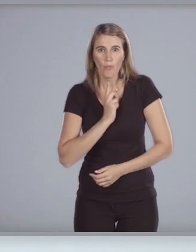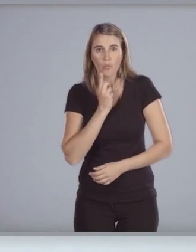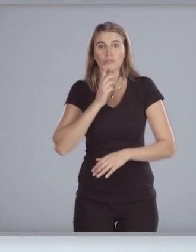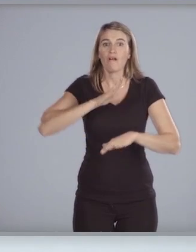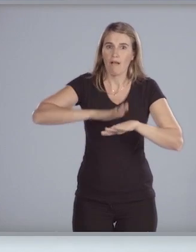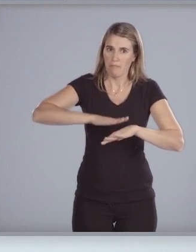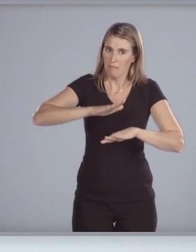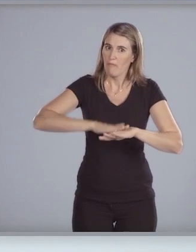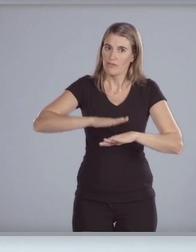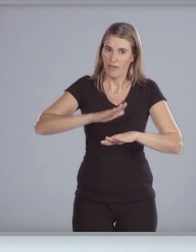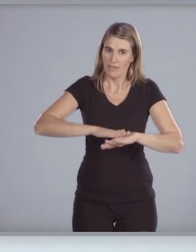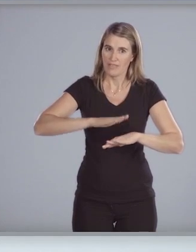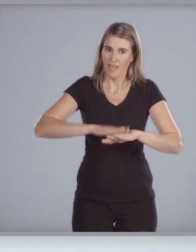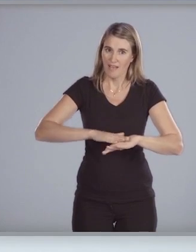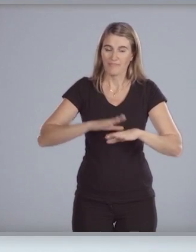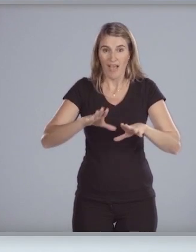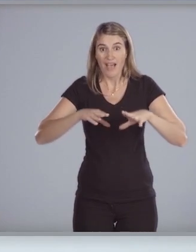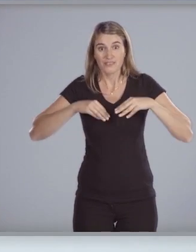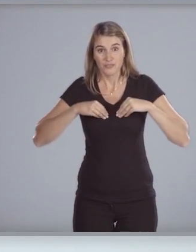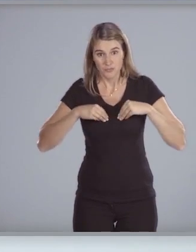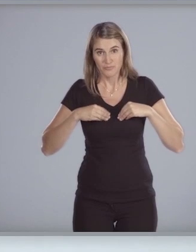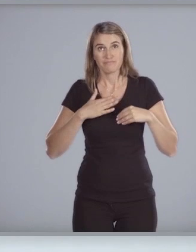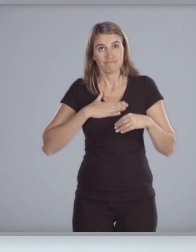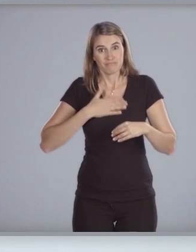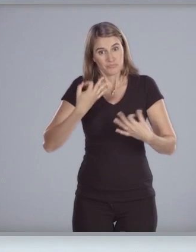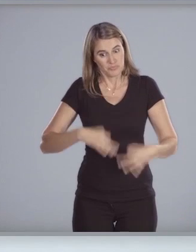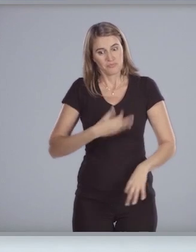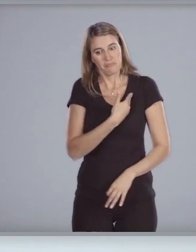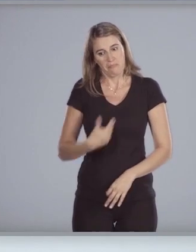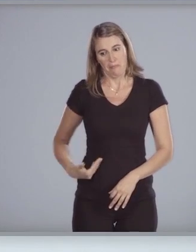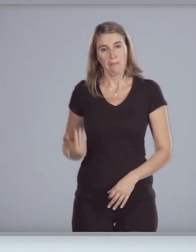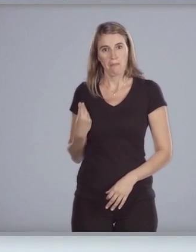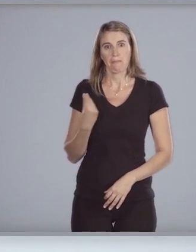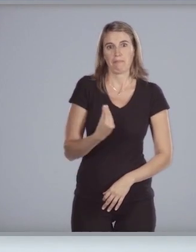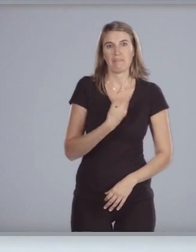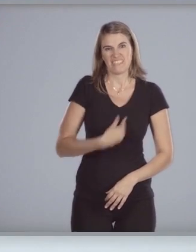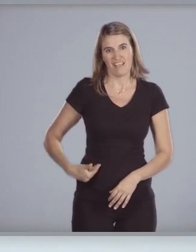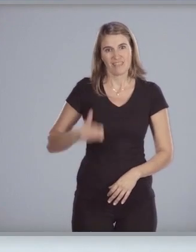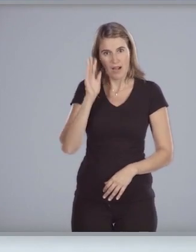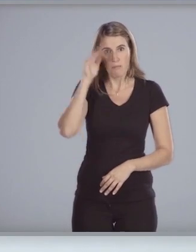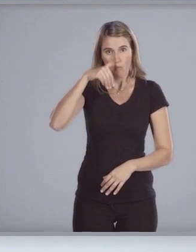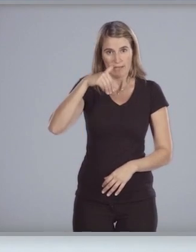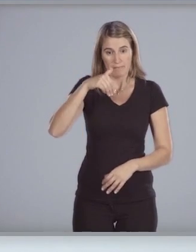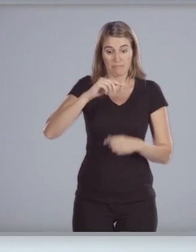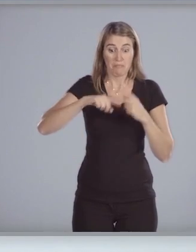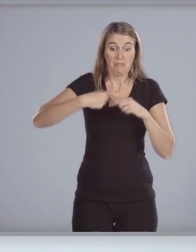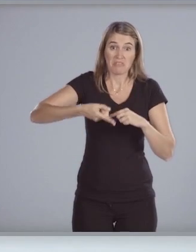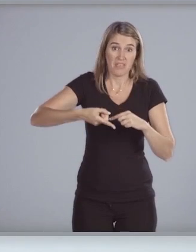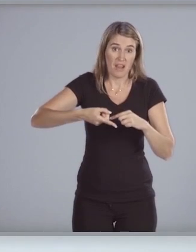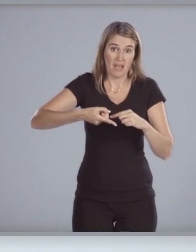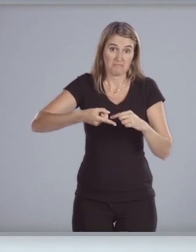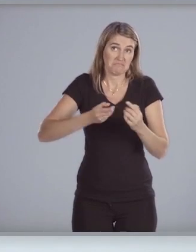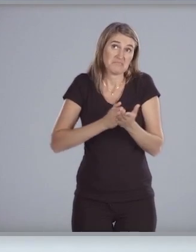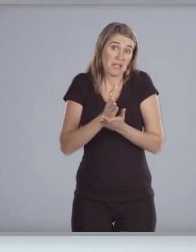orgullo y la responsabilidad de asumir la presidencia de la república mañana